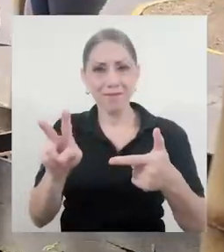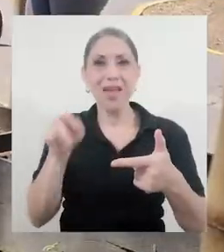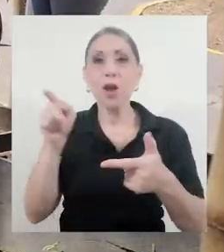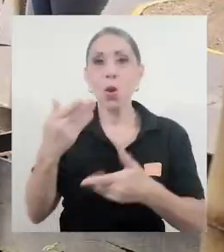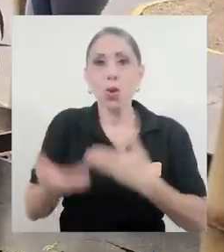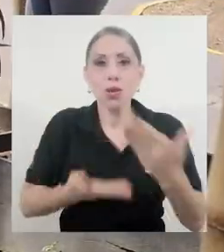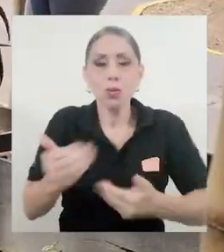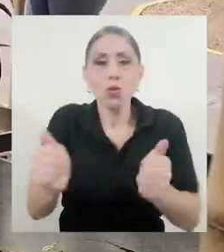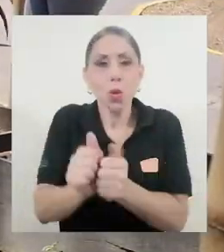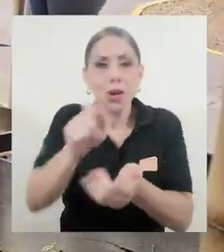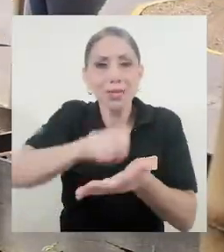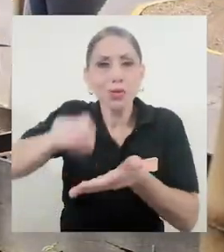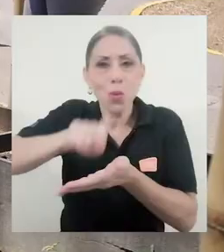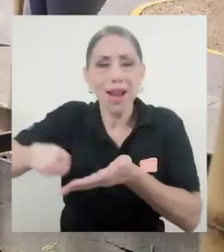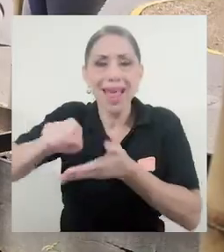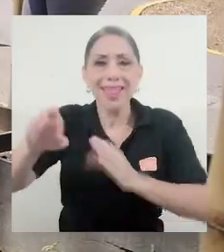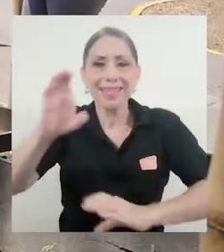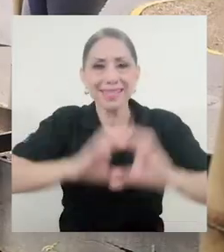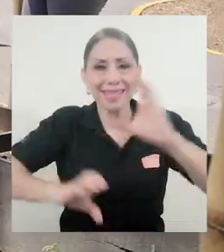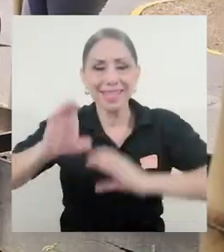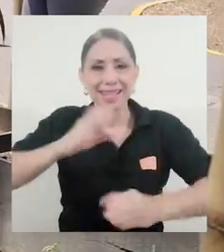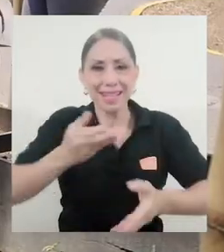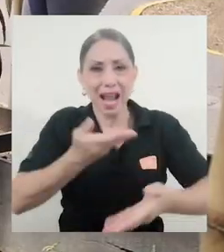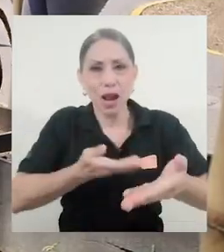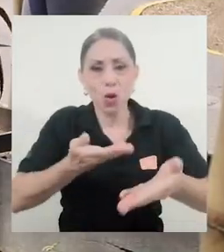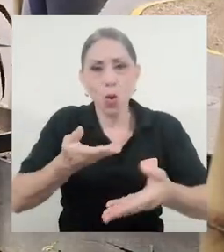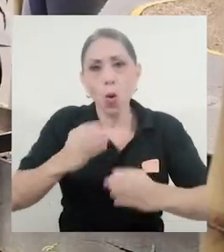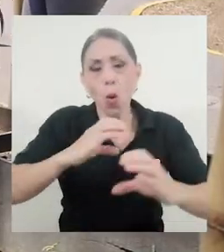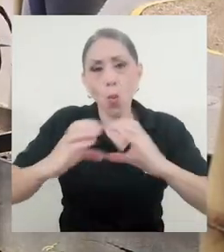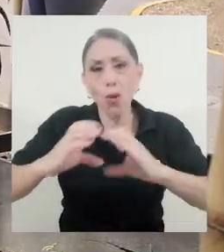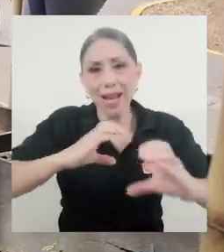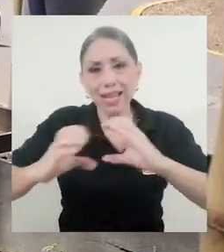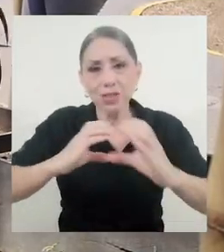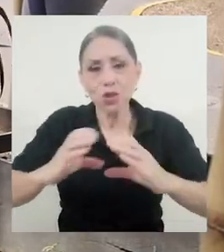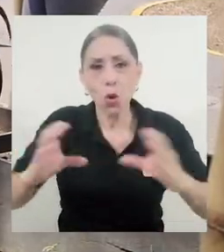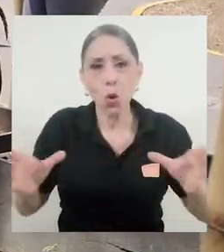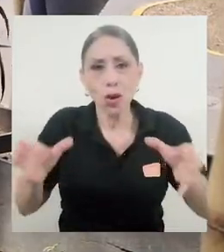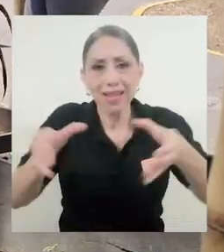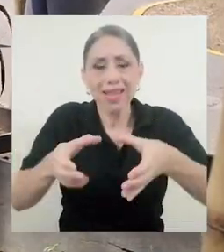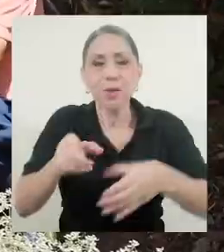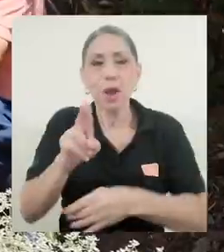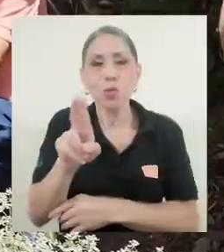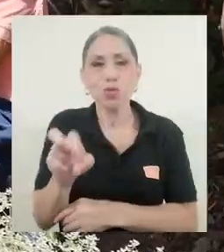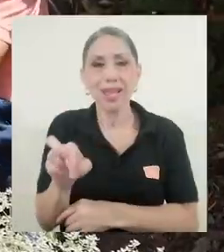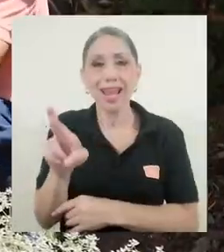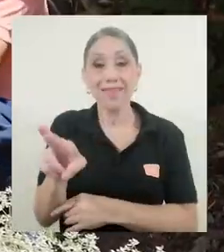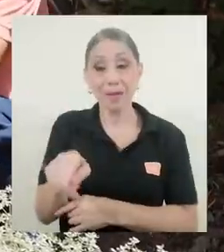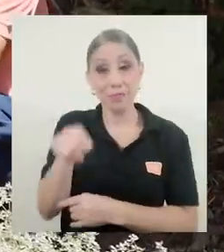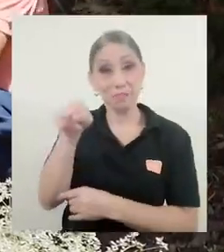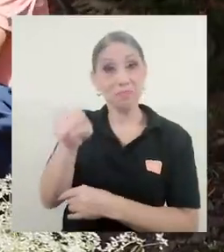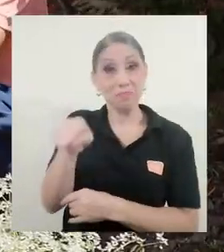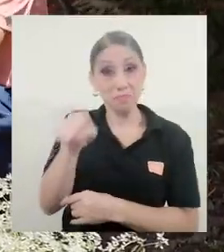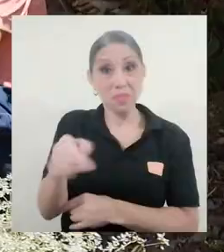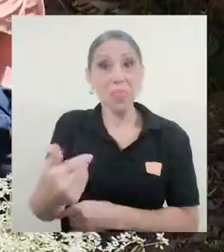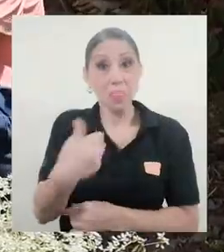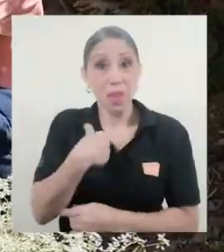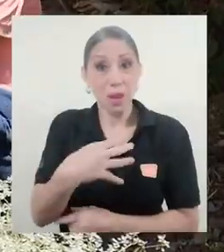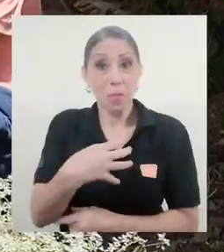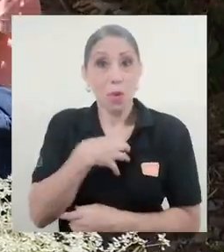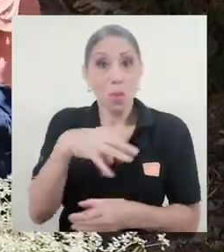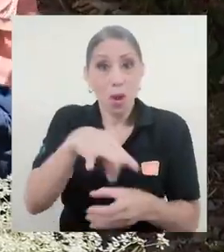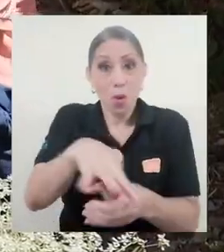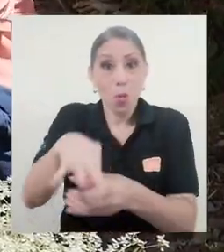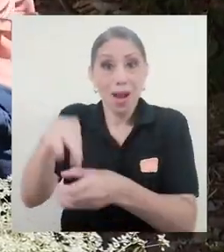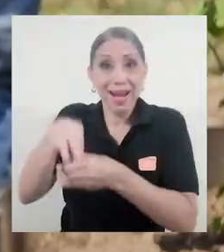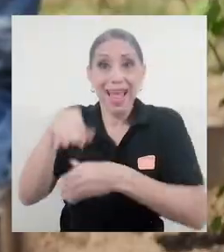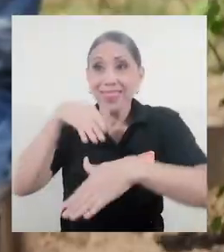contribuyó con la Escuela de Ciencias de la Comunicación Colectiva de la UCR. Esta unidad académica tiene su